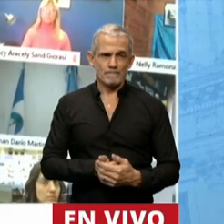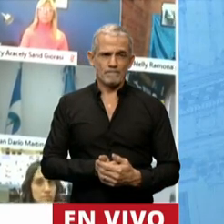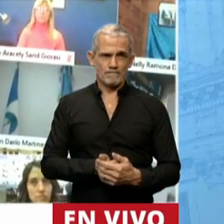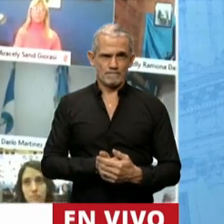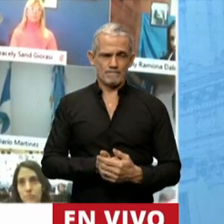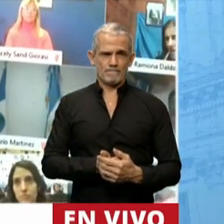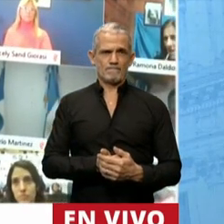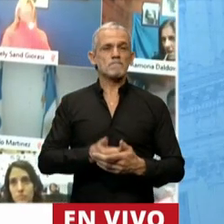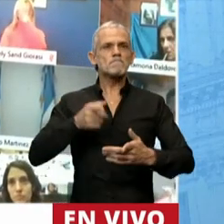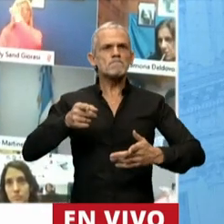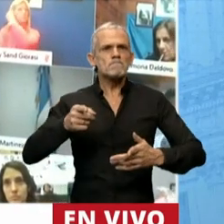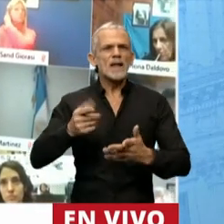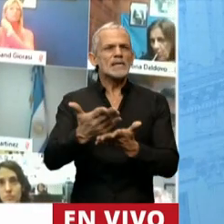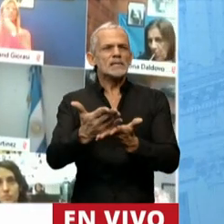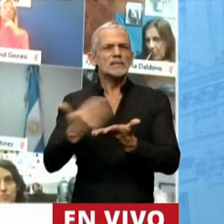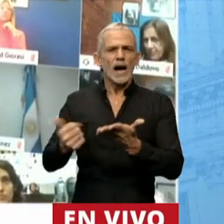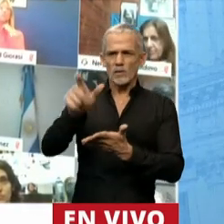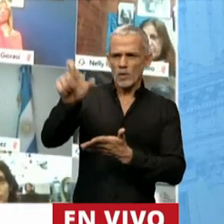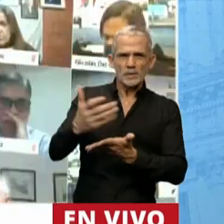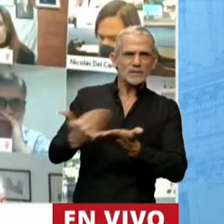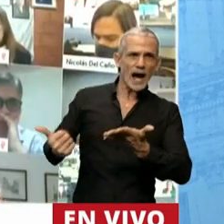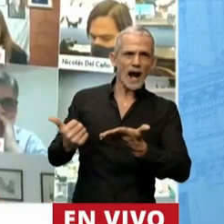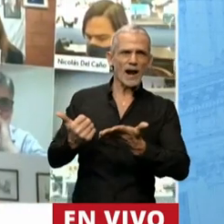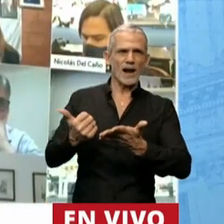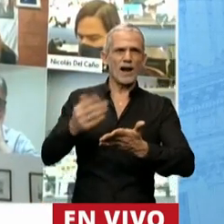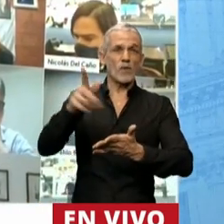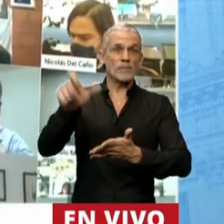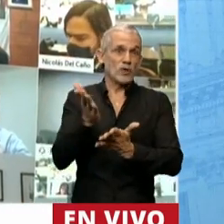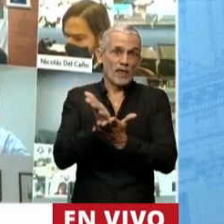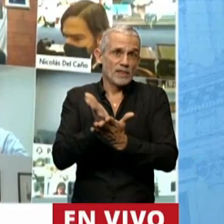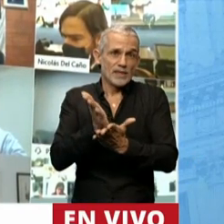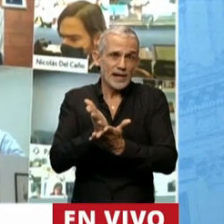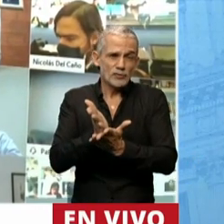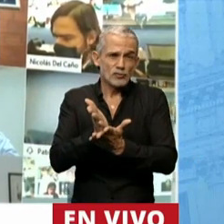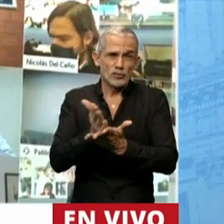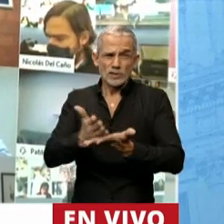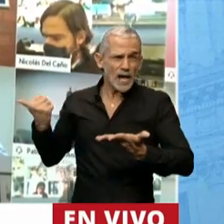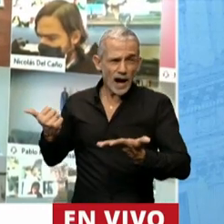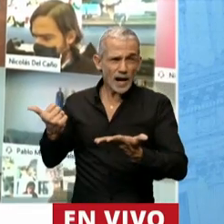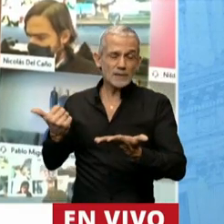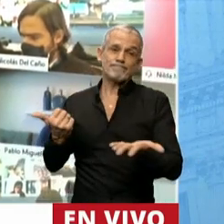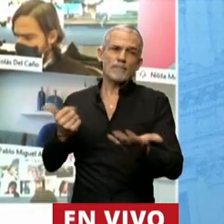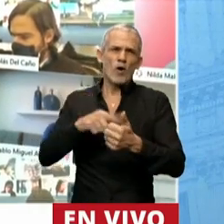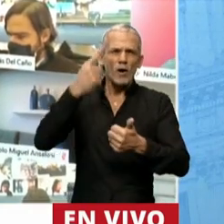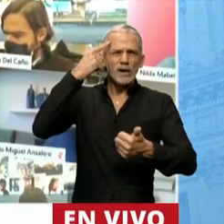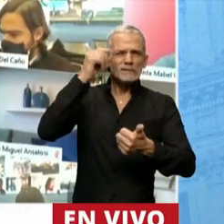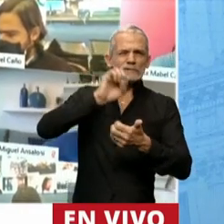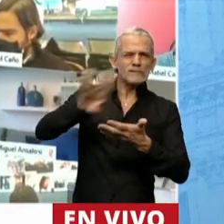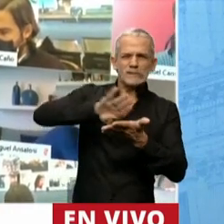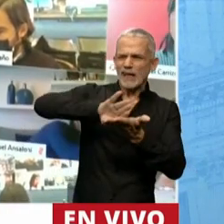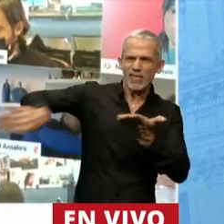La privación del ejercicio de derecho, los prejuicios,